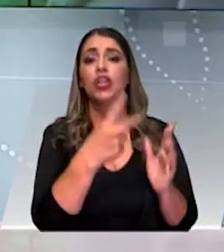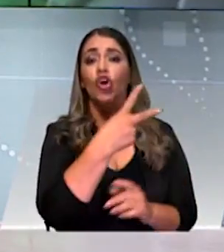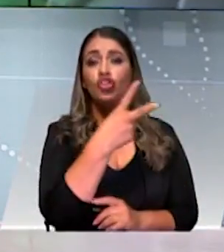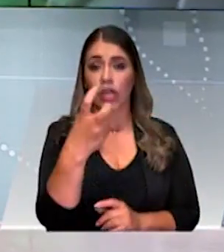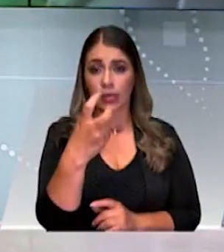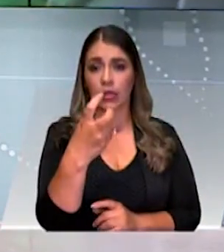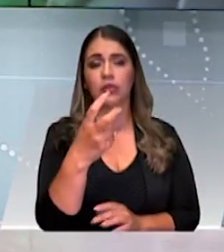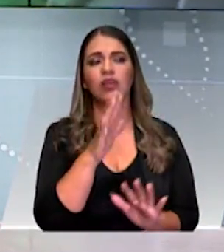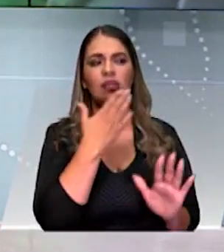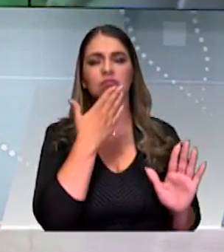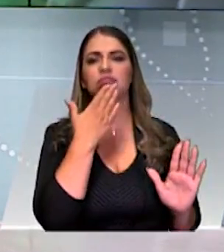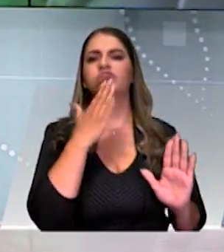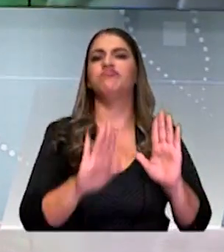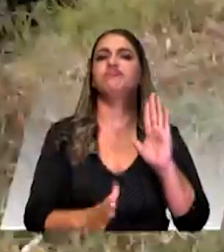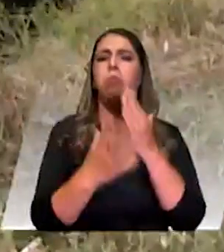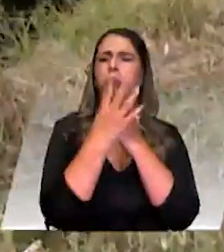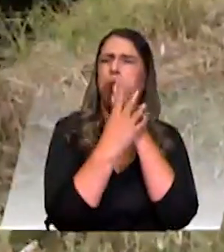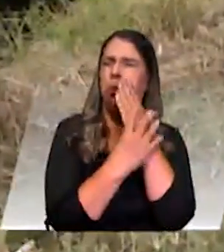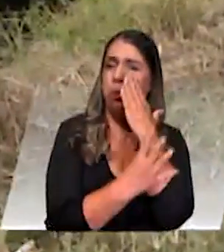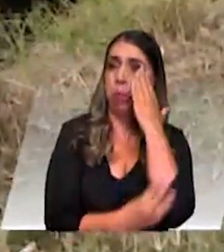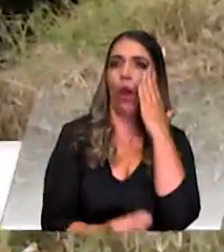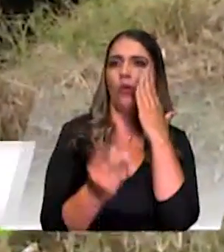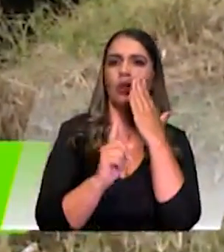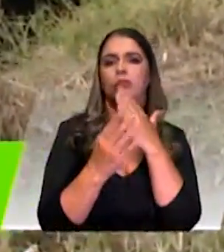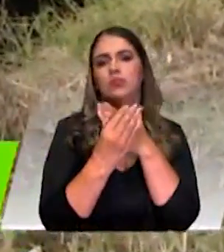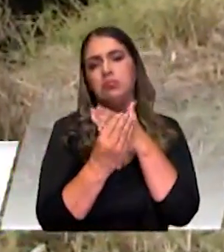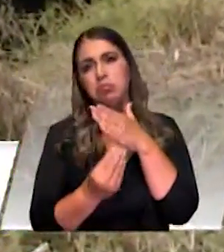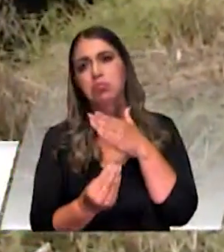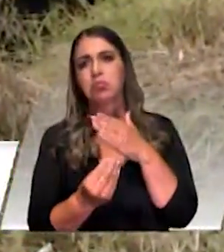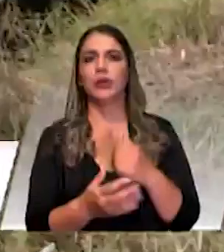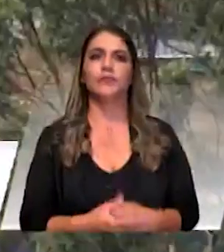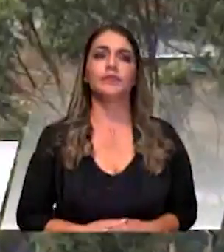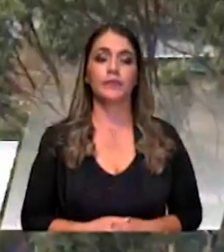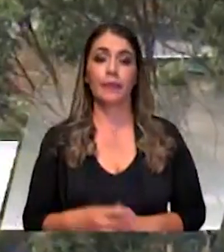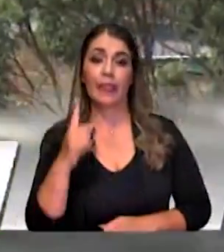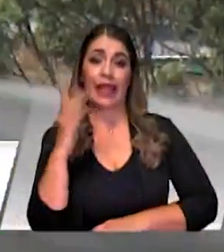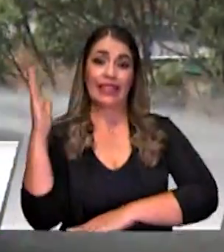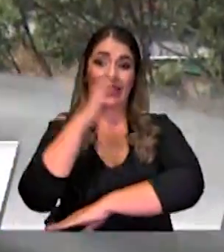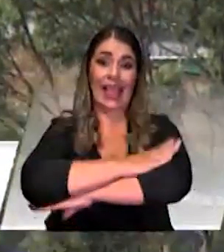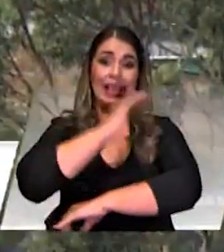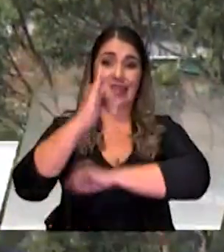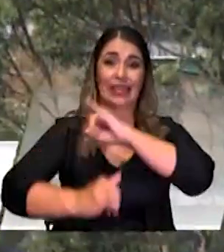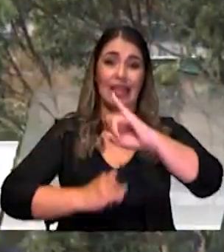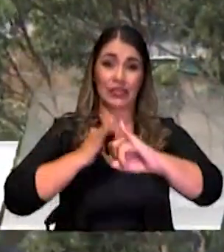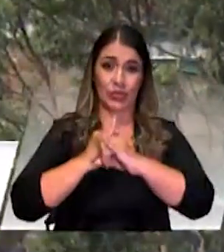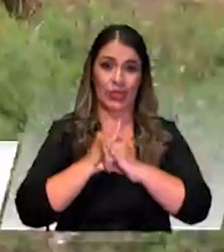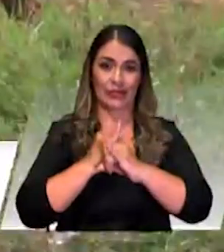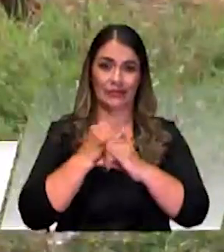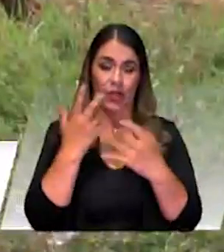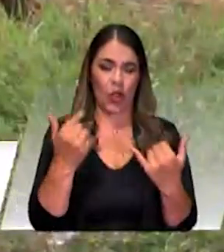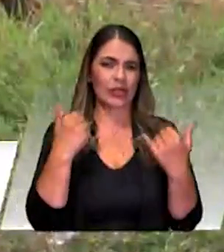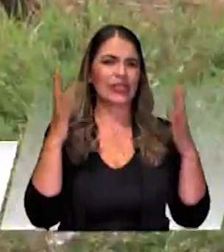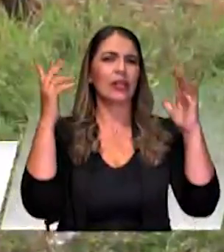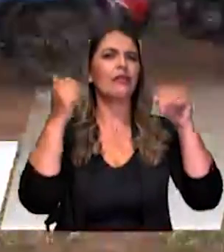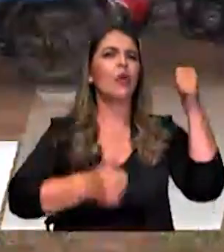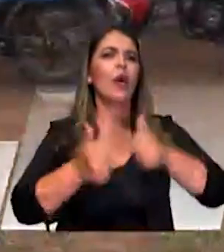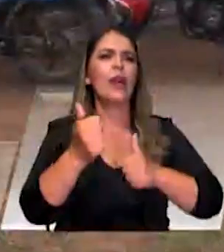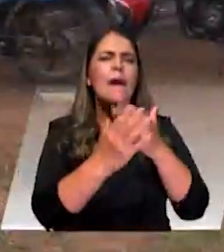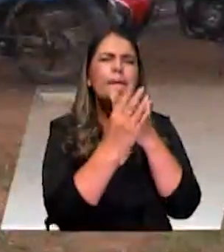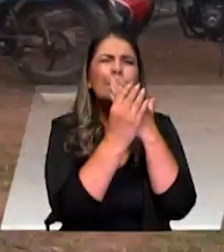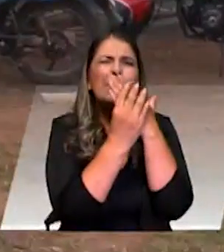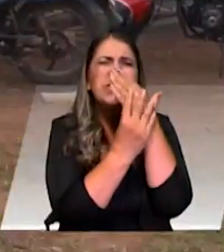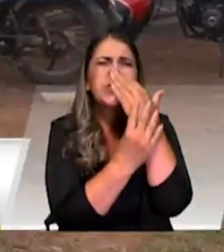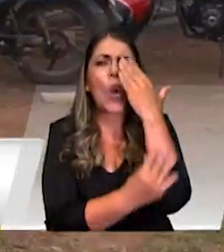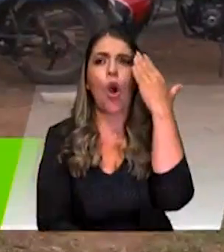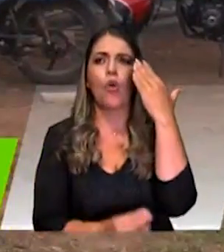en lo ocurrido de 2020. En la conmemoración del Día Internacional de la Erradicación de la Pobreza Extrema, decretado por la